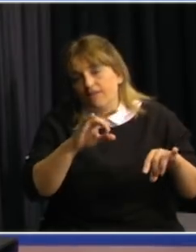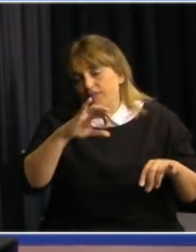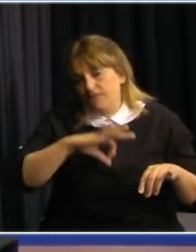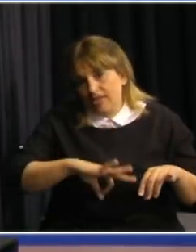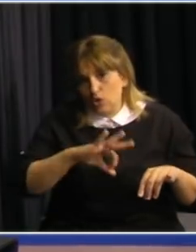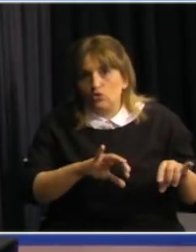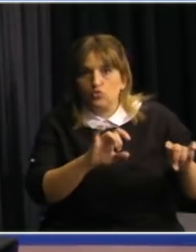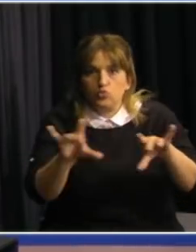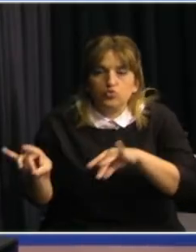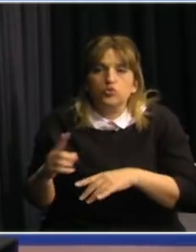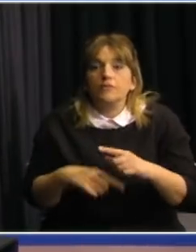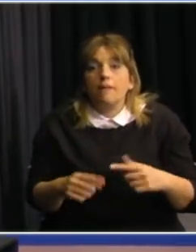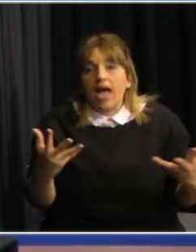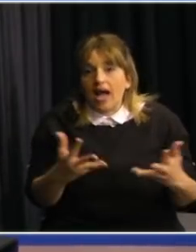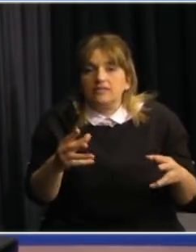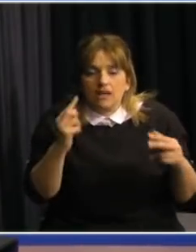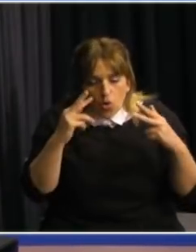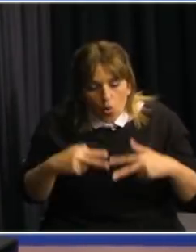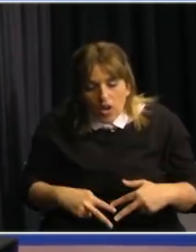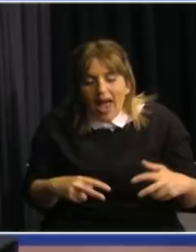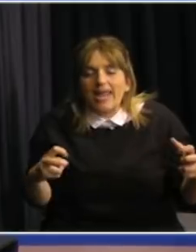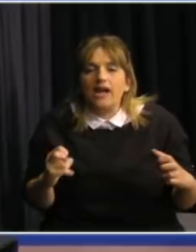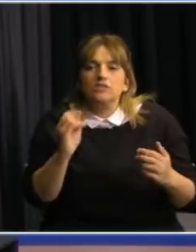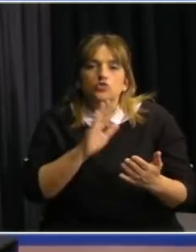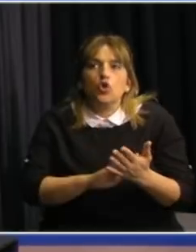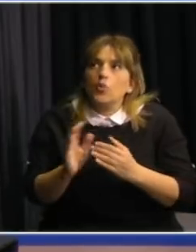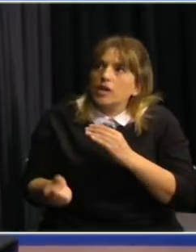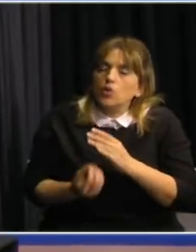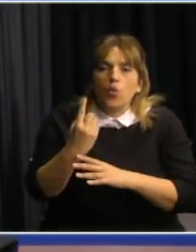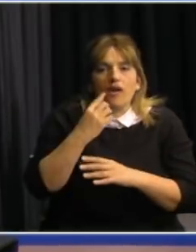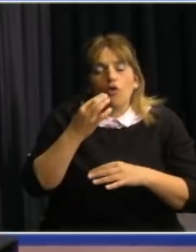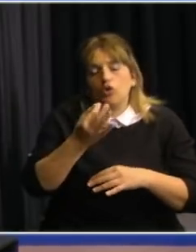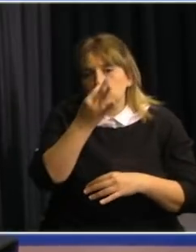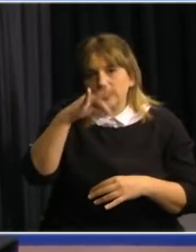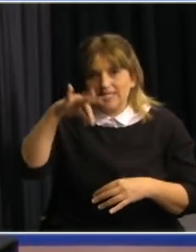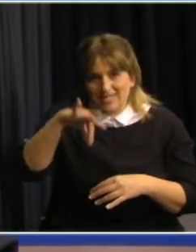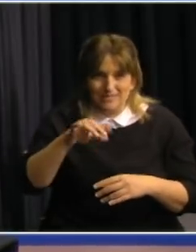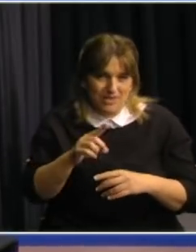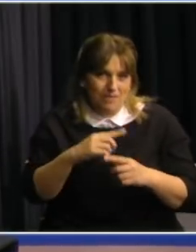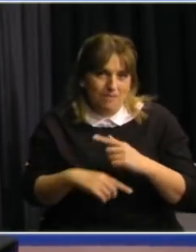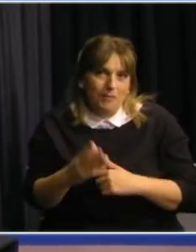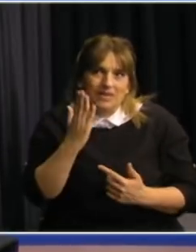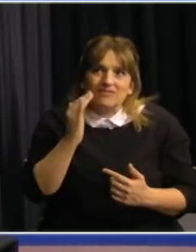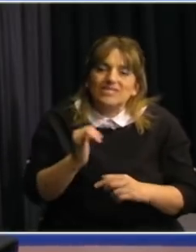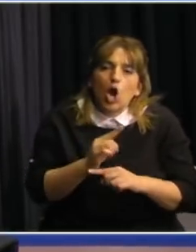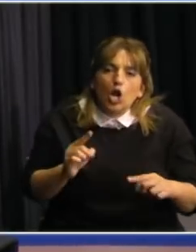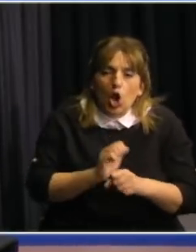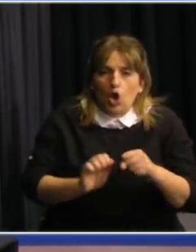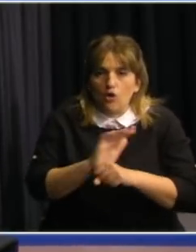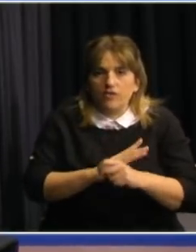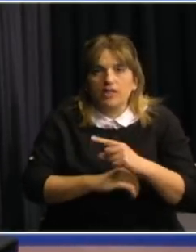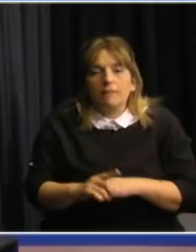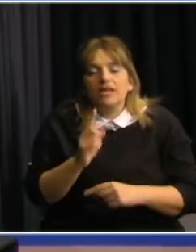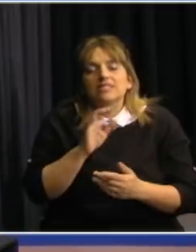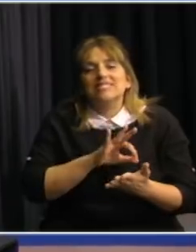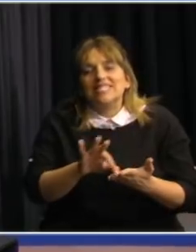Estamos permanentemente haciendo un análisis del desarrollo y aplicación de nuevos test diagnósticos, el seguimiento de la situación del sistema de